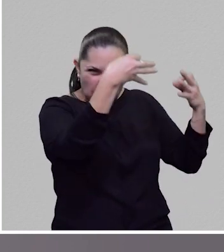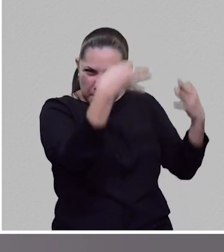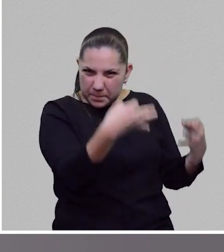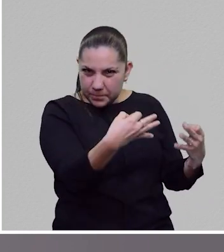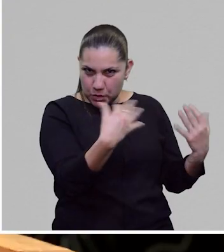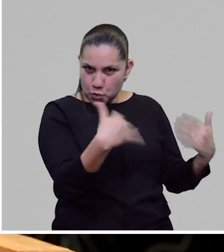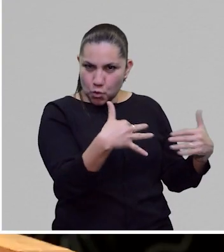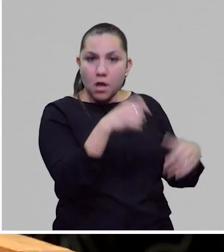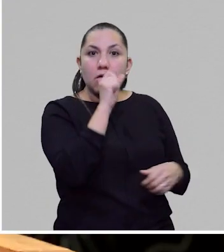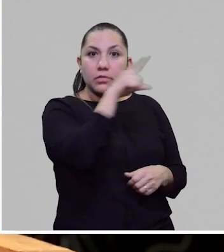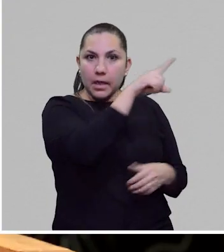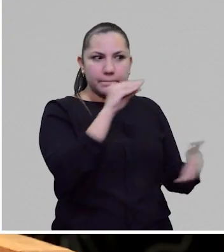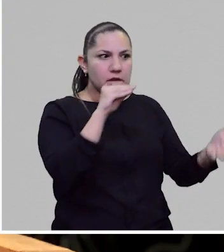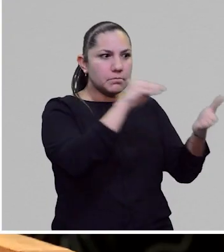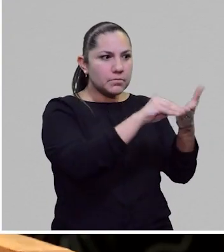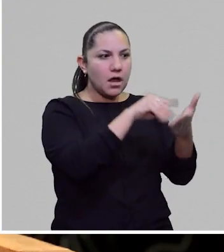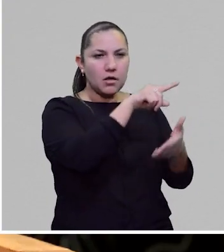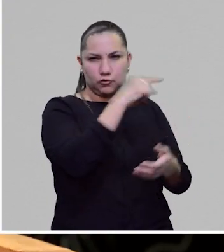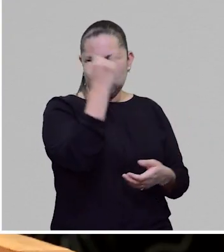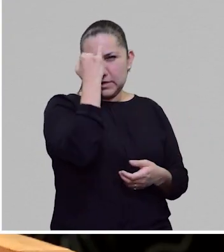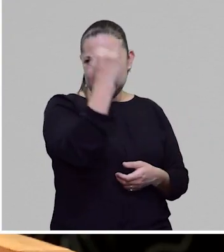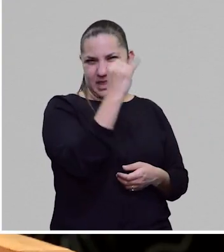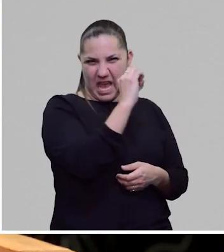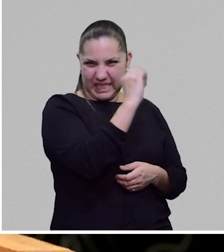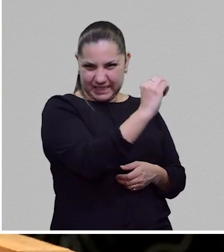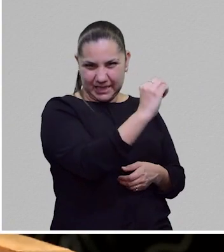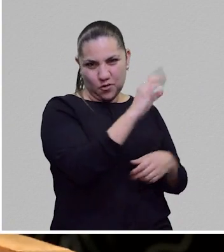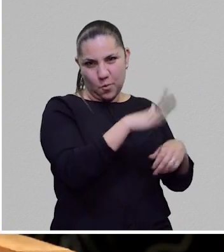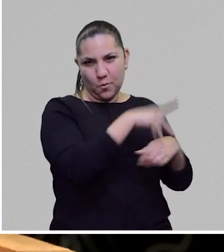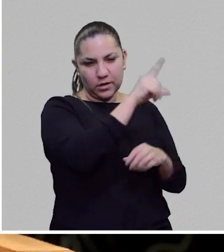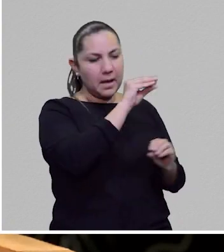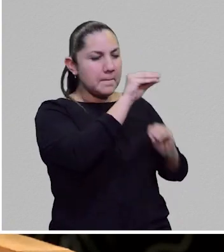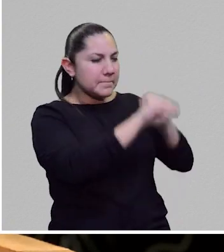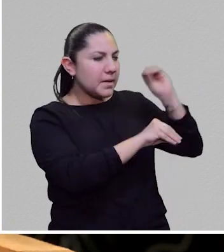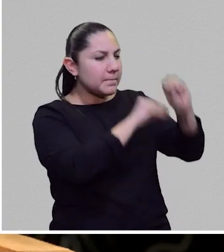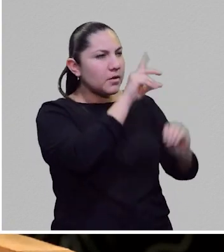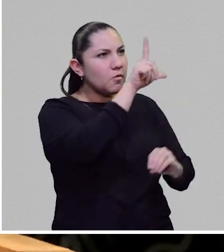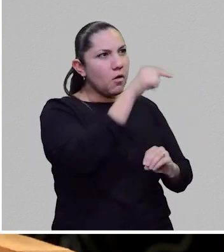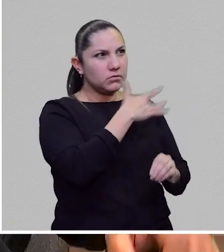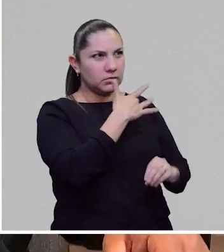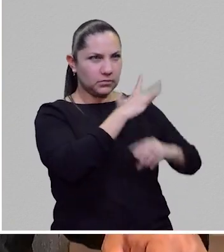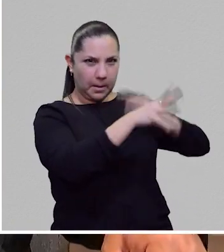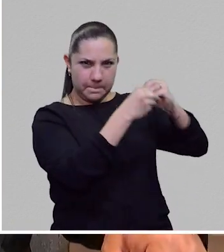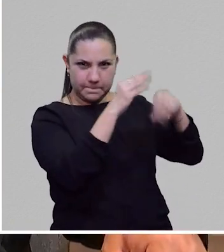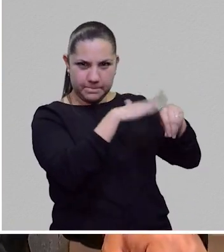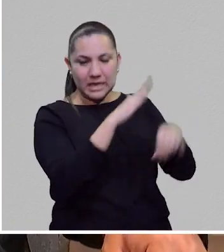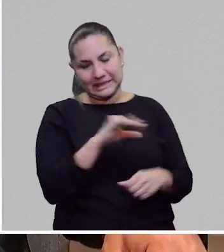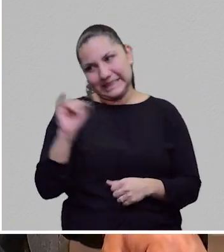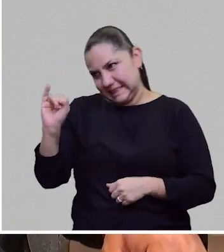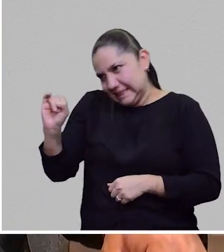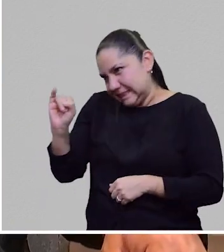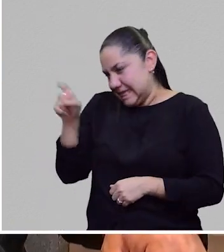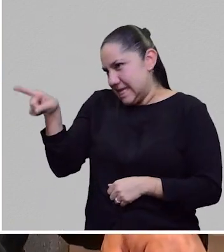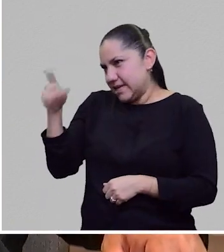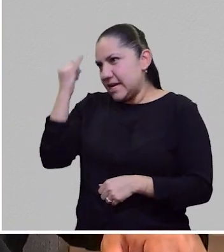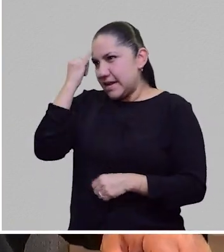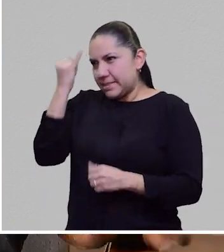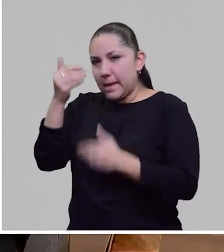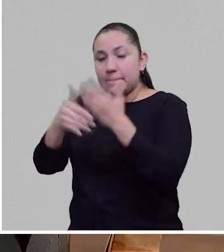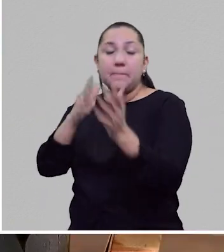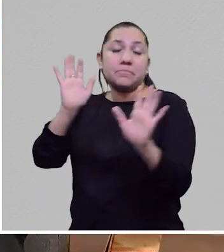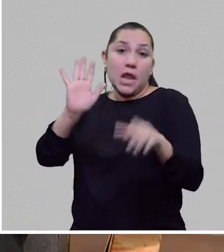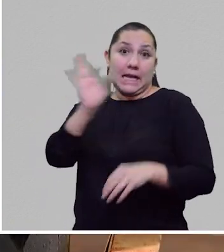ley cero, porque algo faltaba y había un resquicio lógico. Sí, después lo hizo, sí, pero ya no, ya... Ahora, si yo